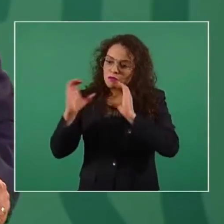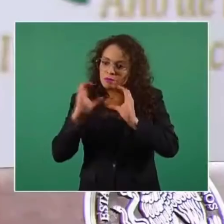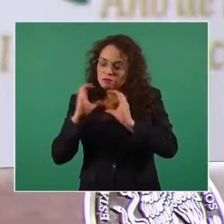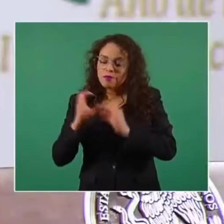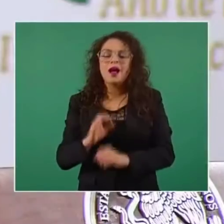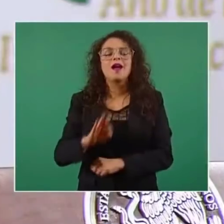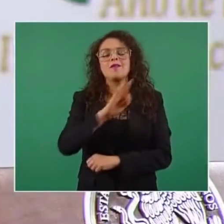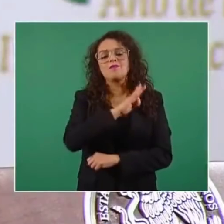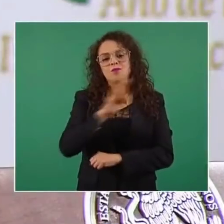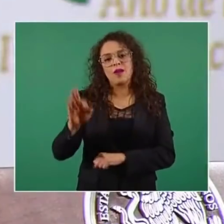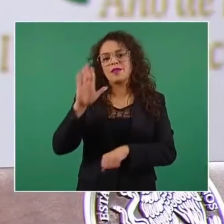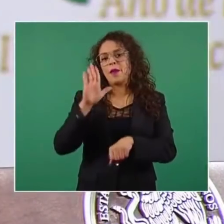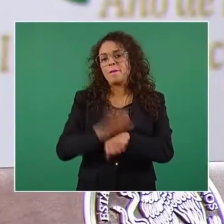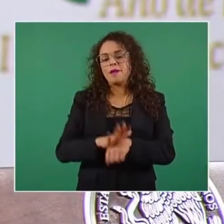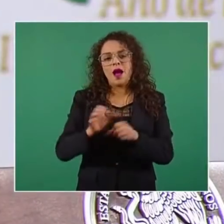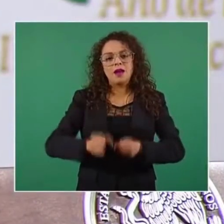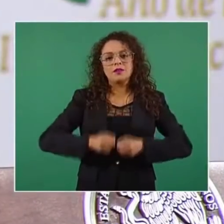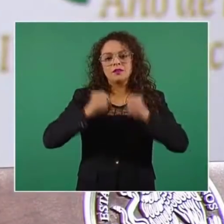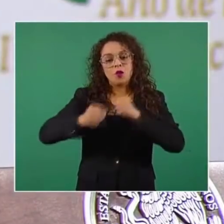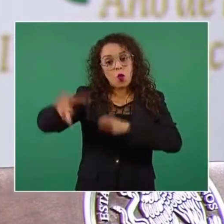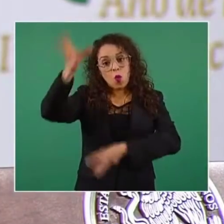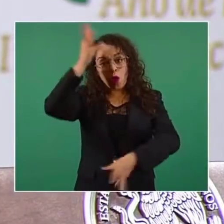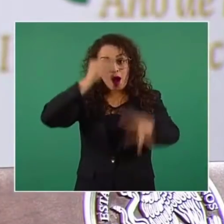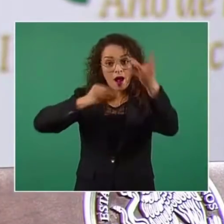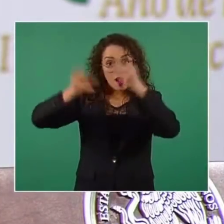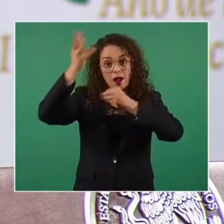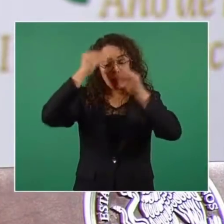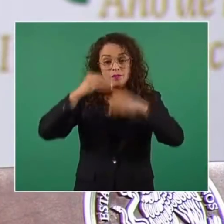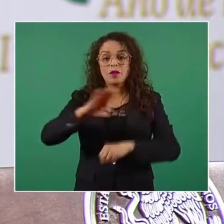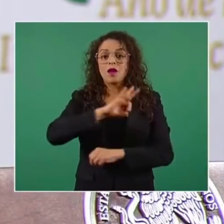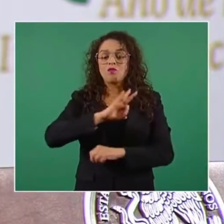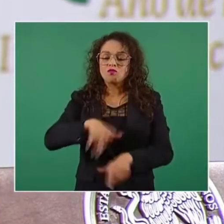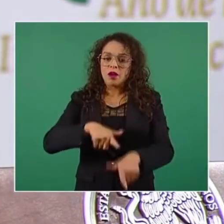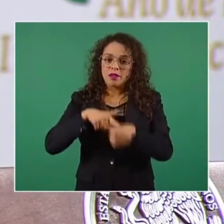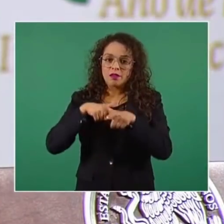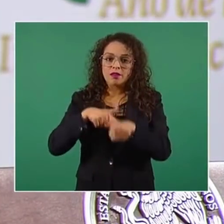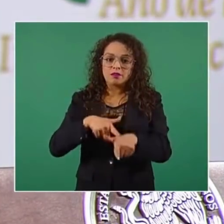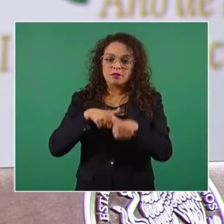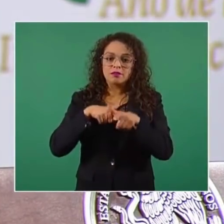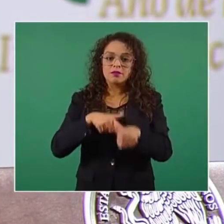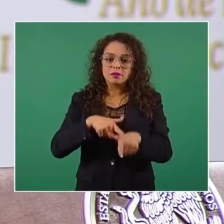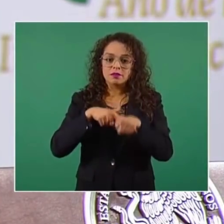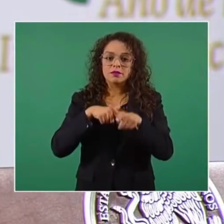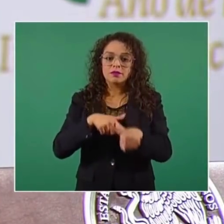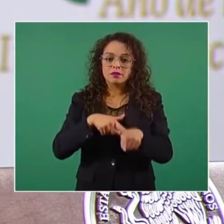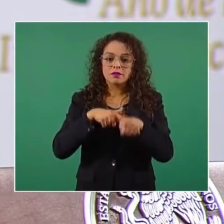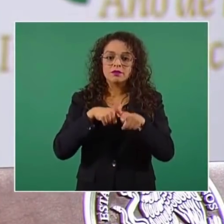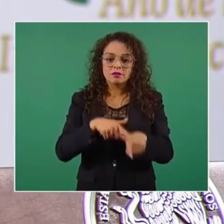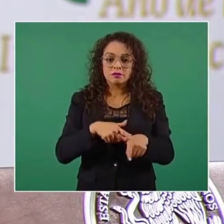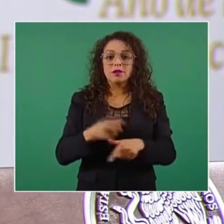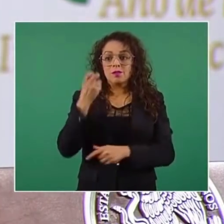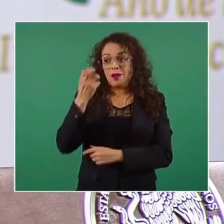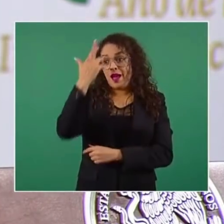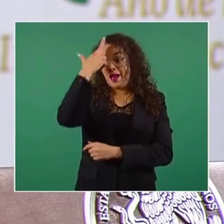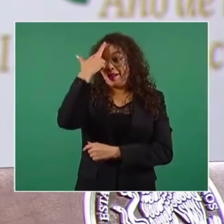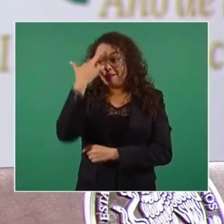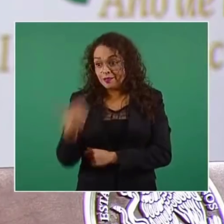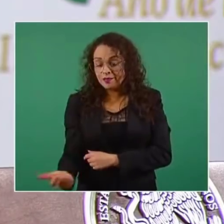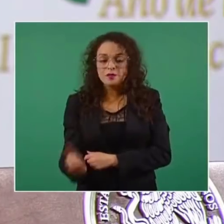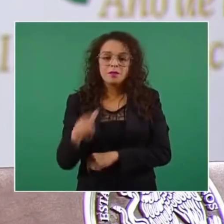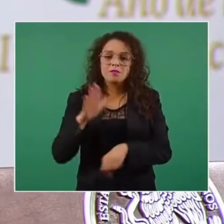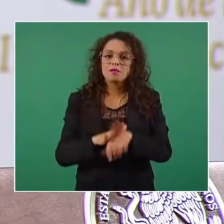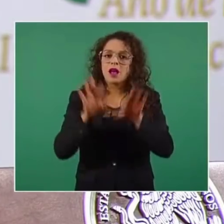aprendizajes y conocimientos para mantener y continuar el tránsito educativo, que es la razón fundamental